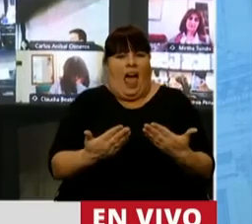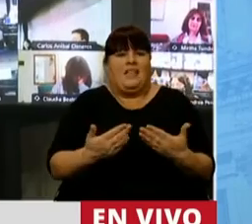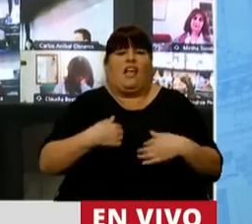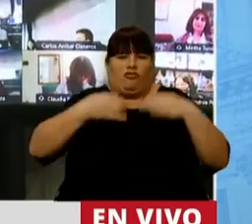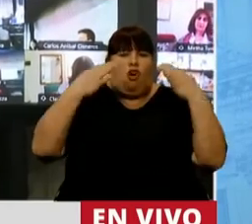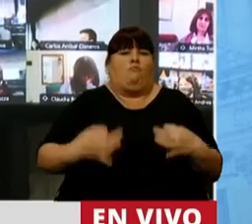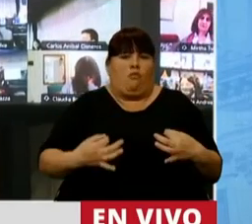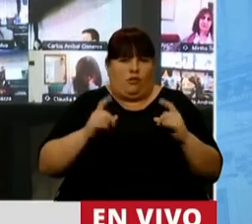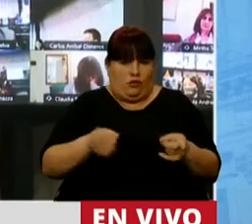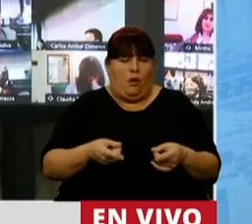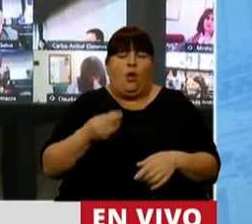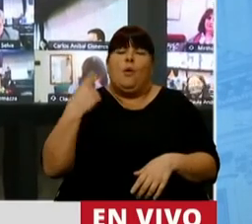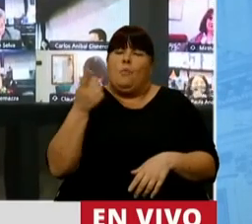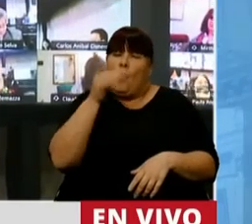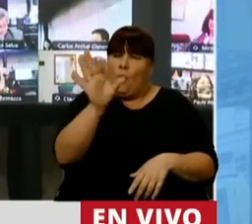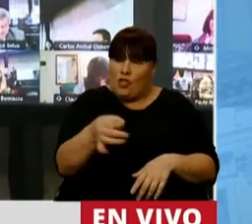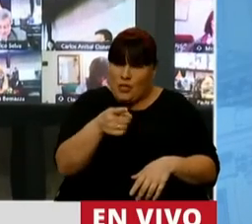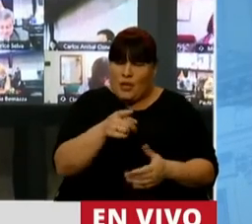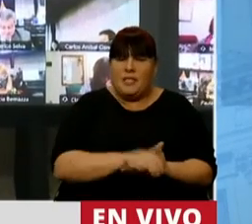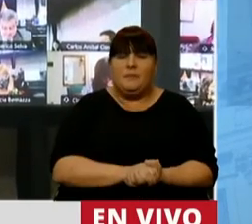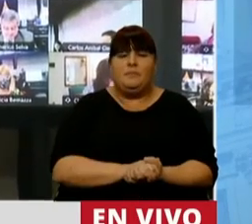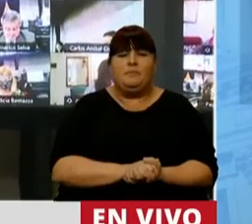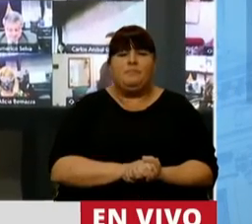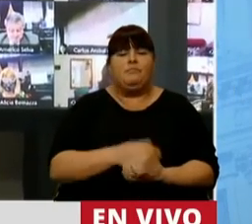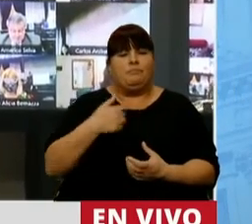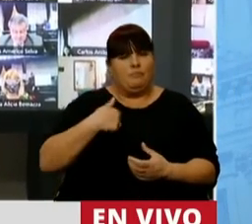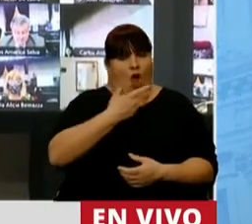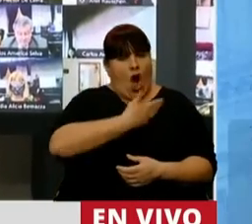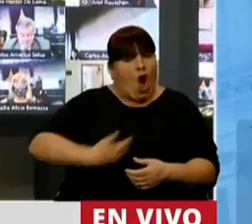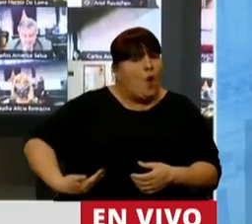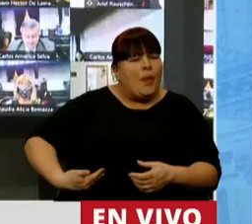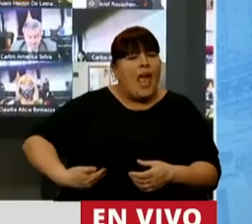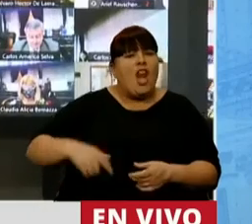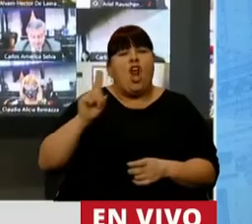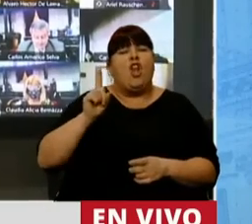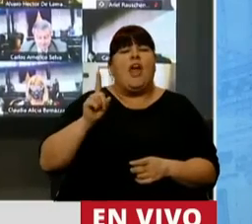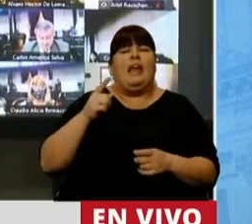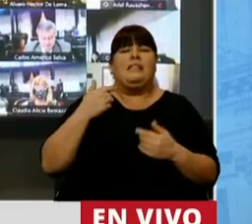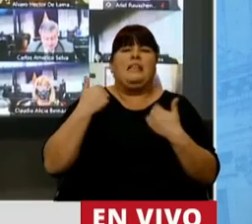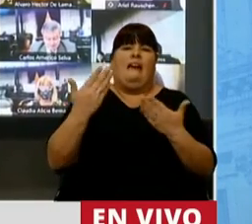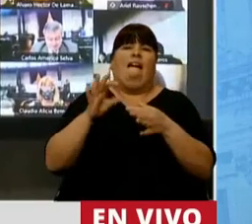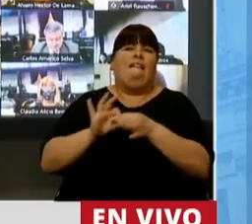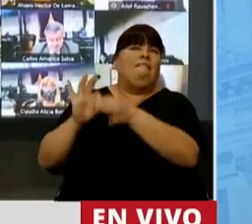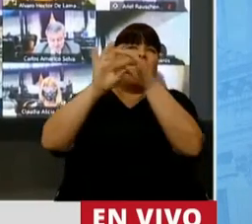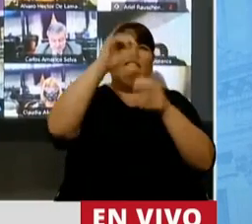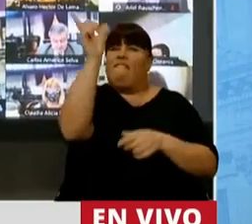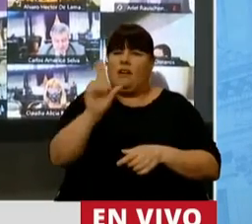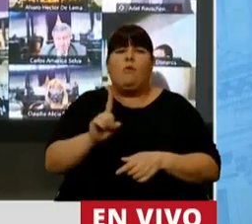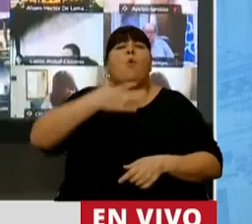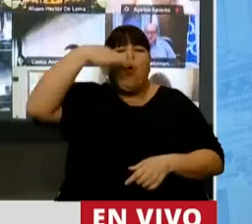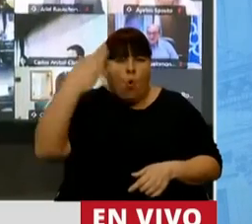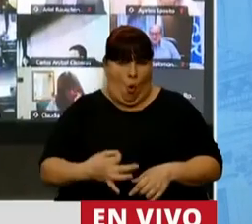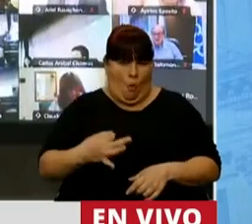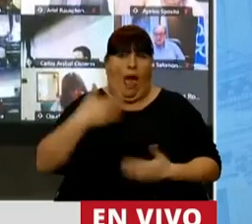y compromiso. Porque, ¿sabe qué, presidente? Nuestro gobierno no proclama federalismo, lo